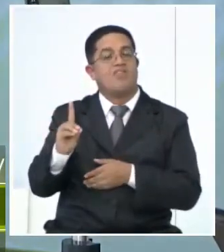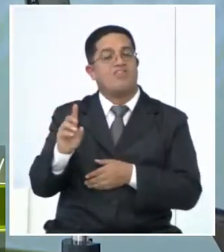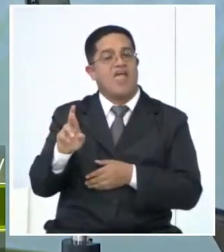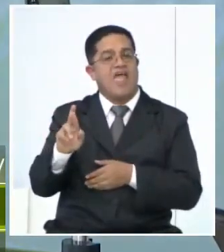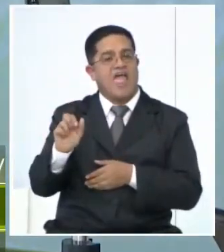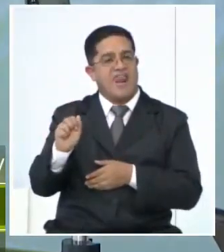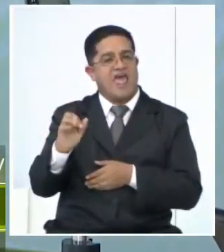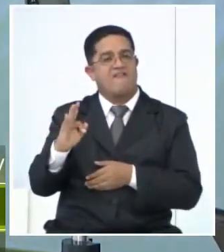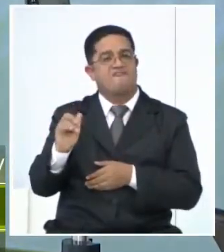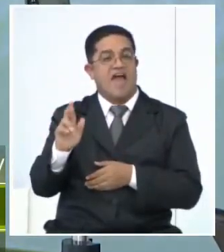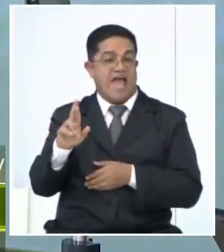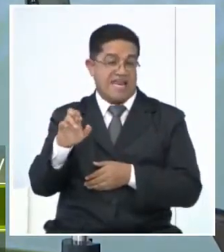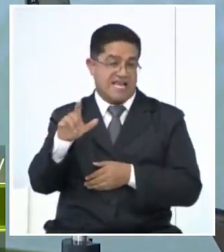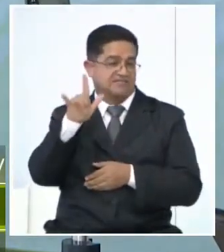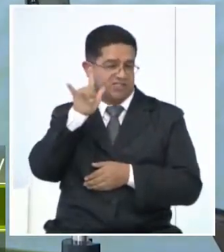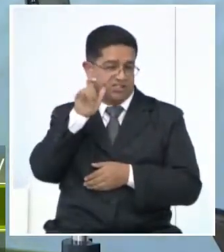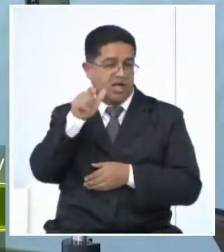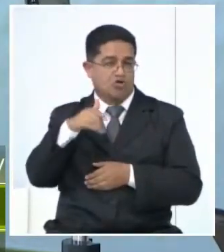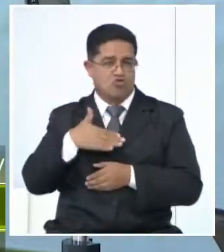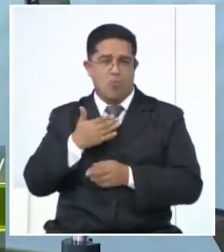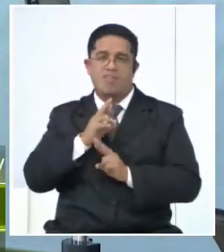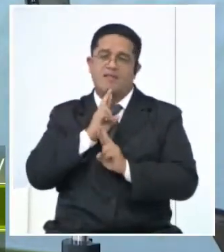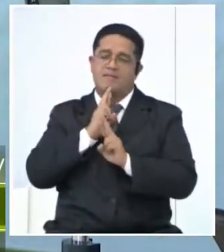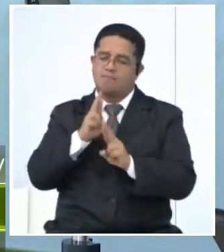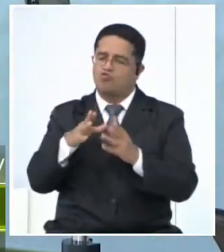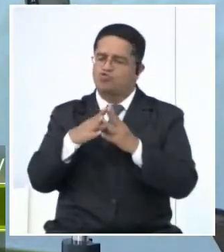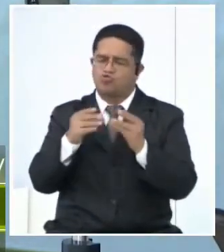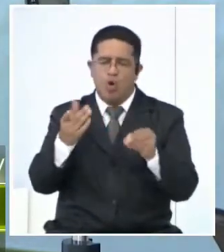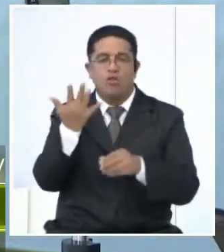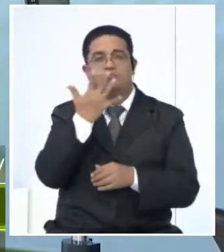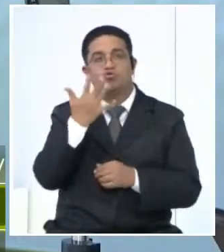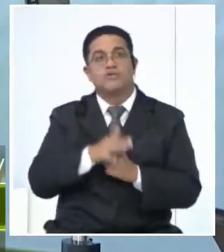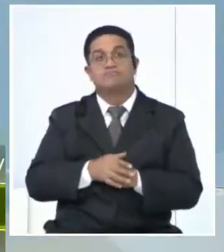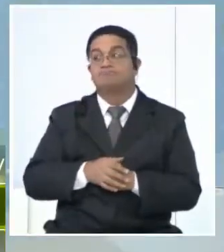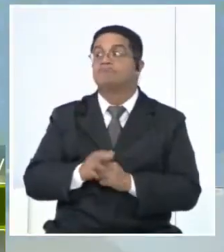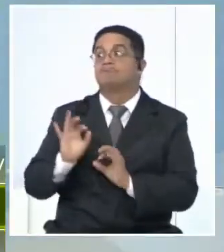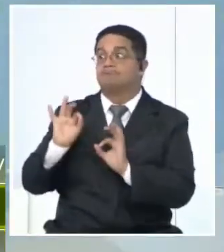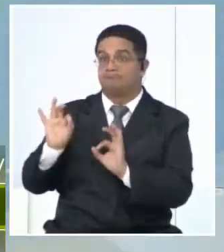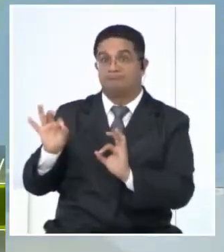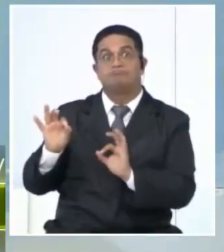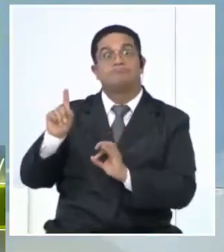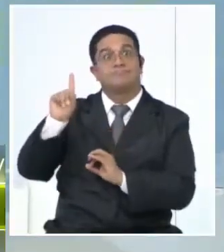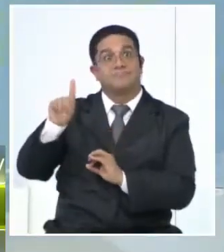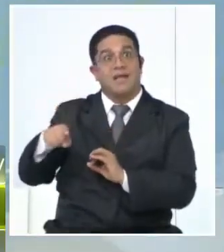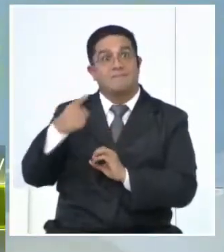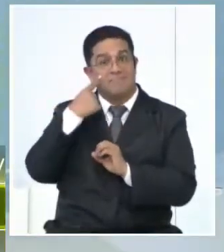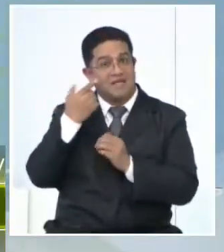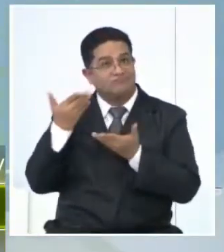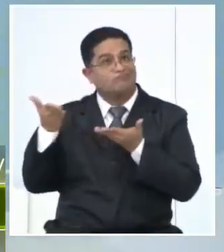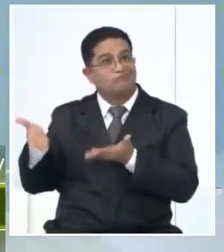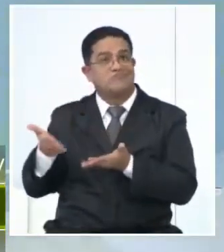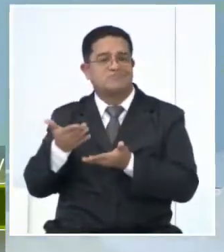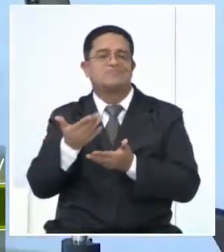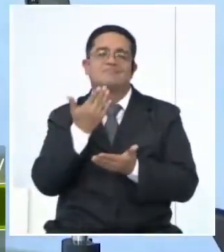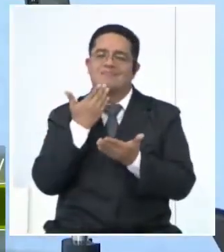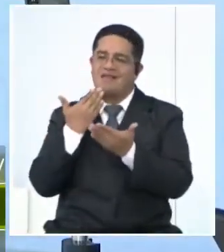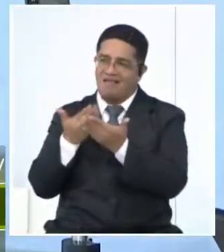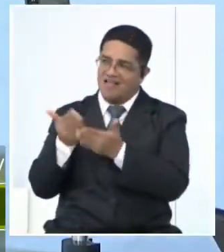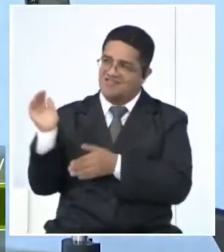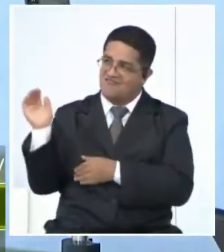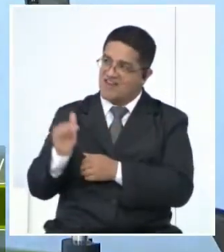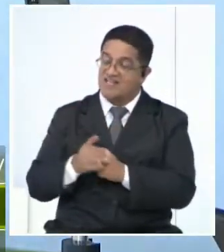Instagram y con mucho gusto les contestaremos todas sus preguntas. Así es, en pantalla también están las redes sociales. Gracias doctora Adriana por